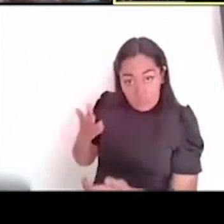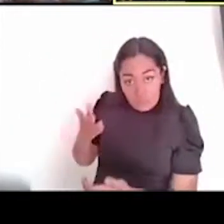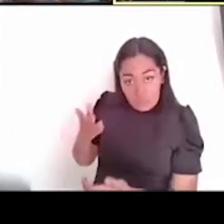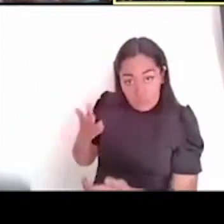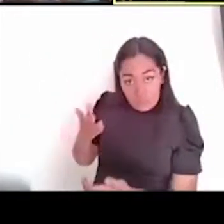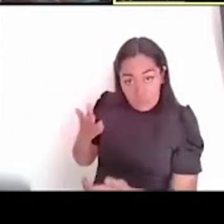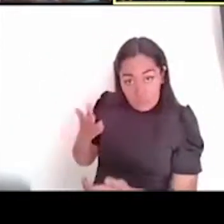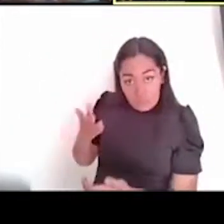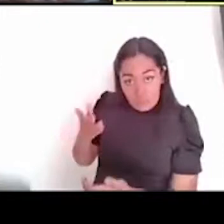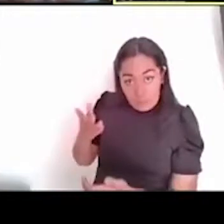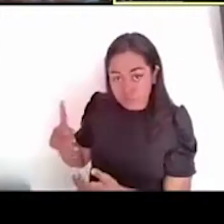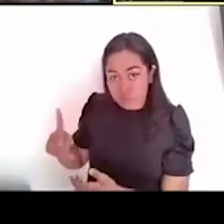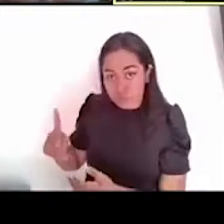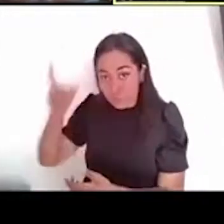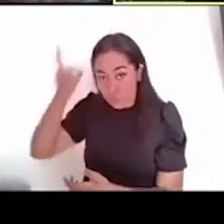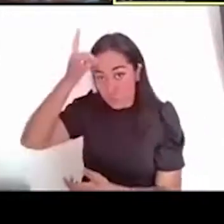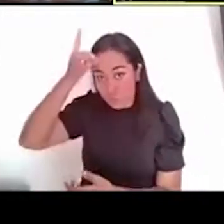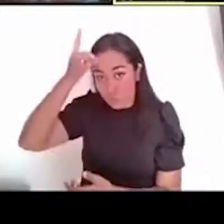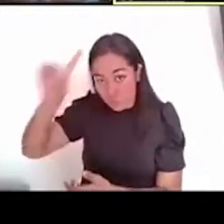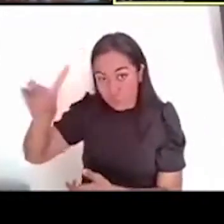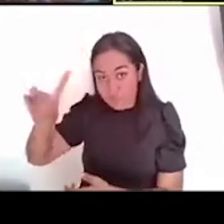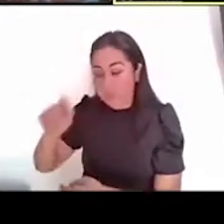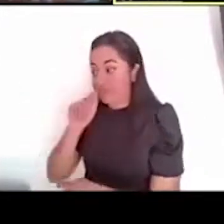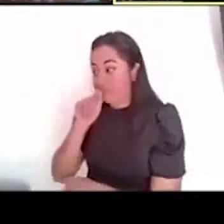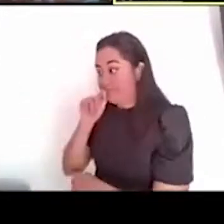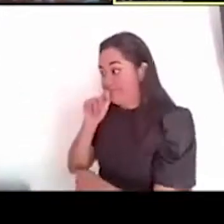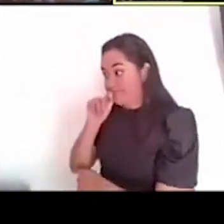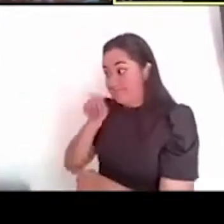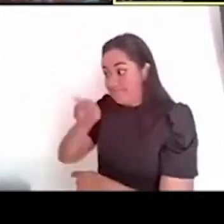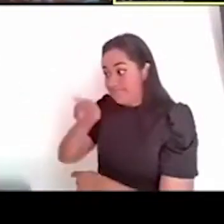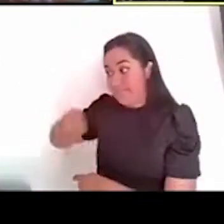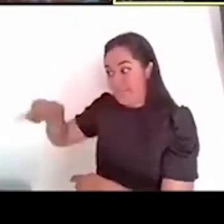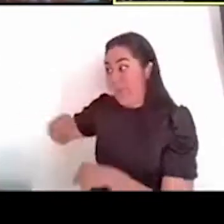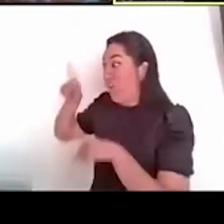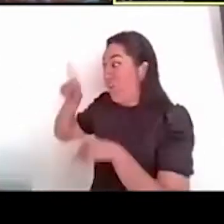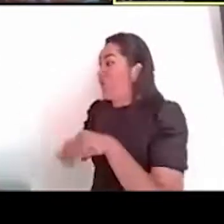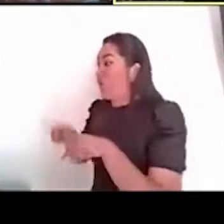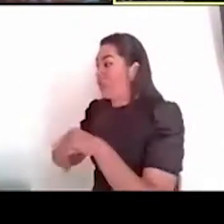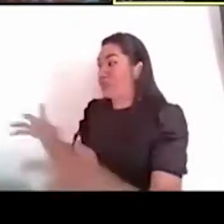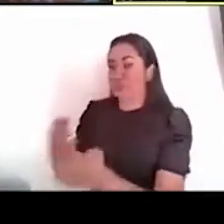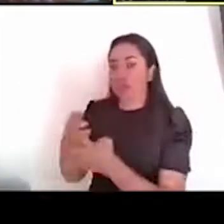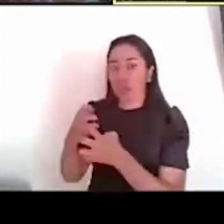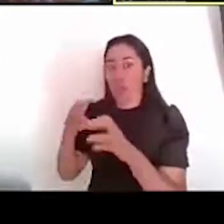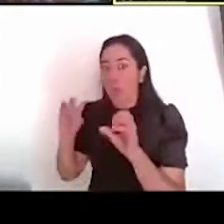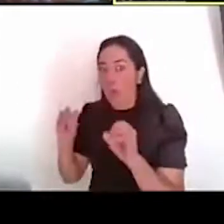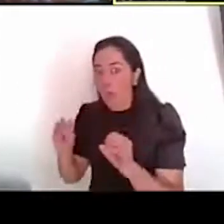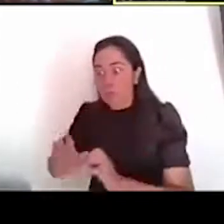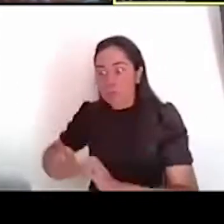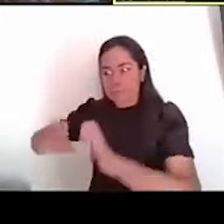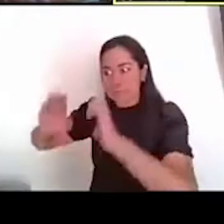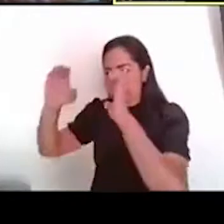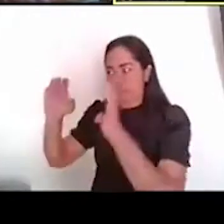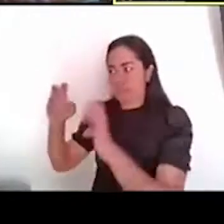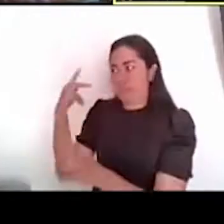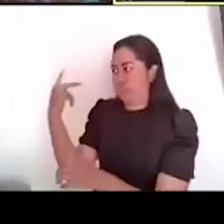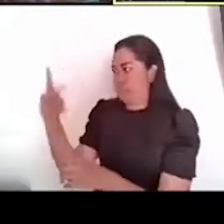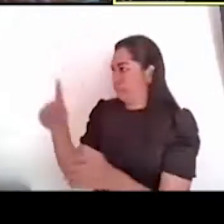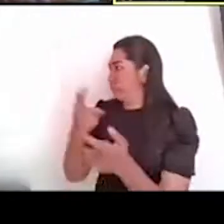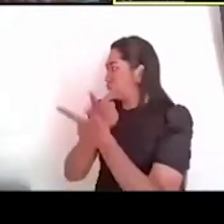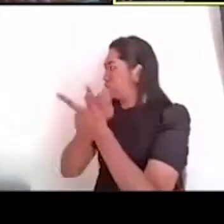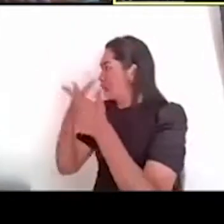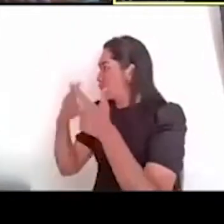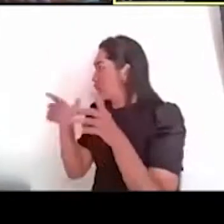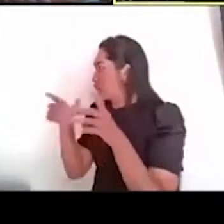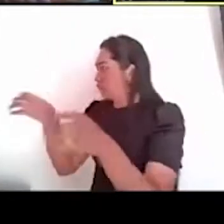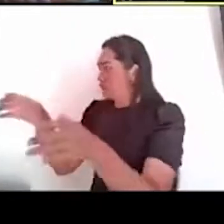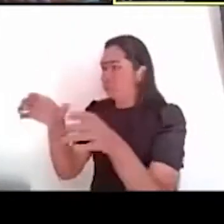sean ellos privados, sean edificios públicos, todos tienen la obligación de notificar